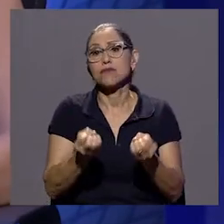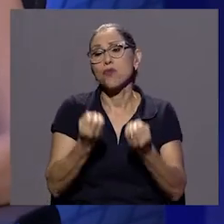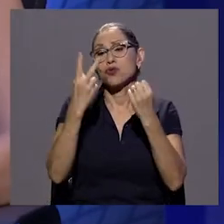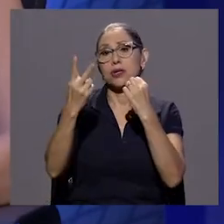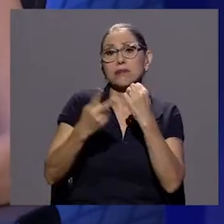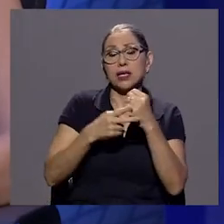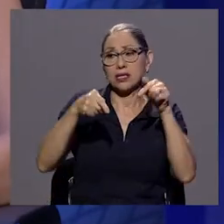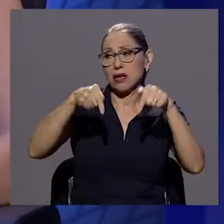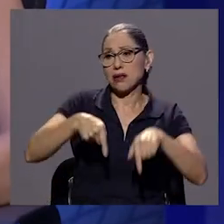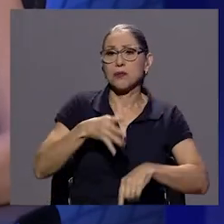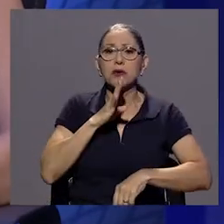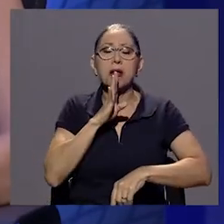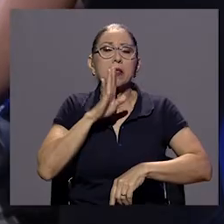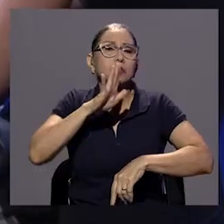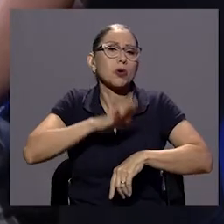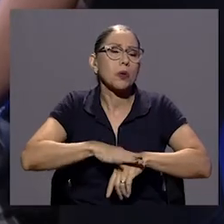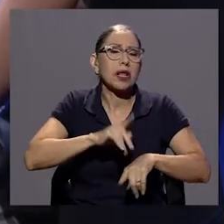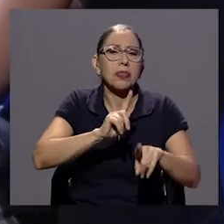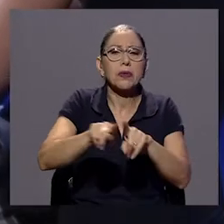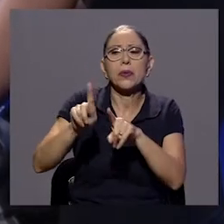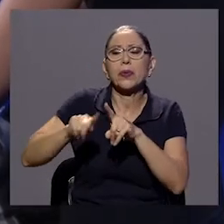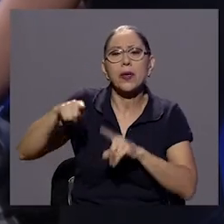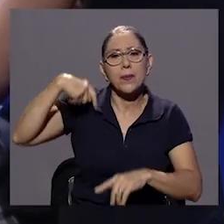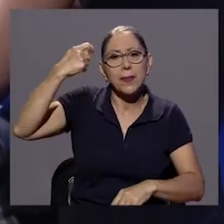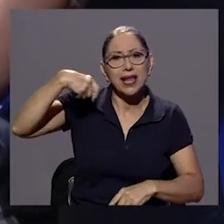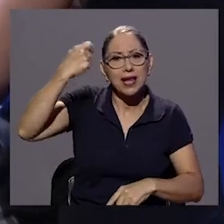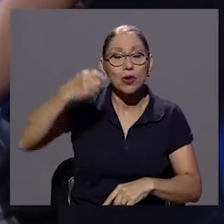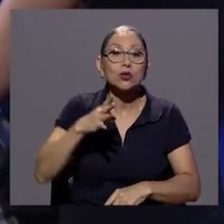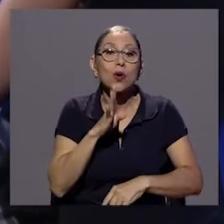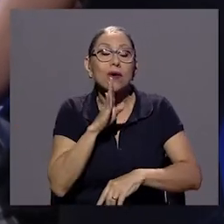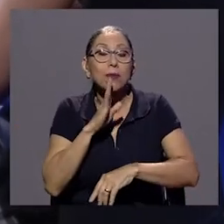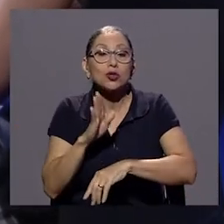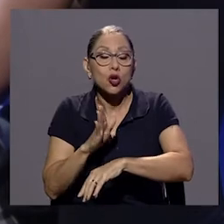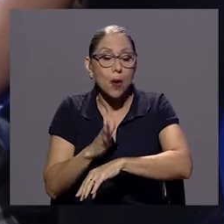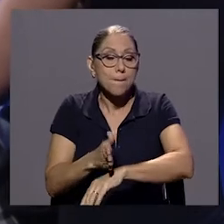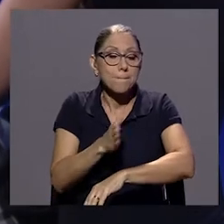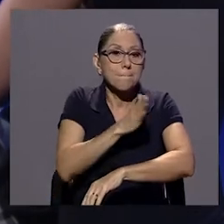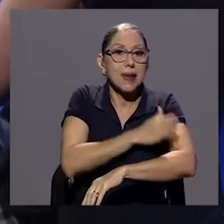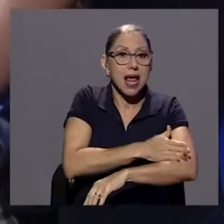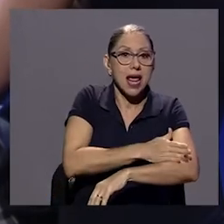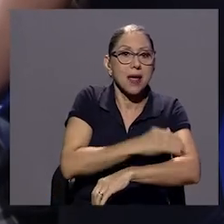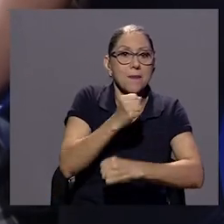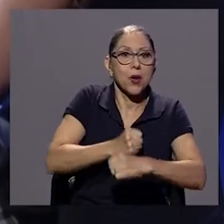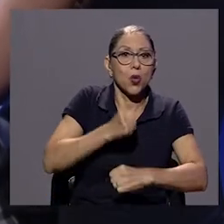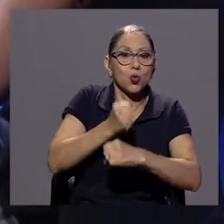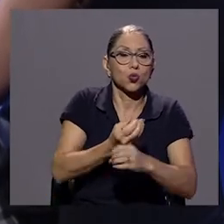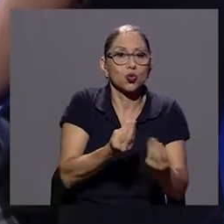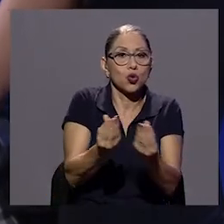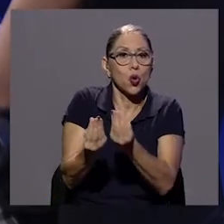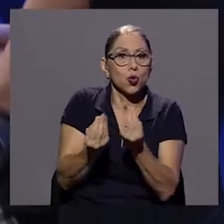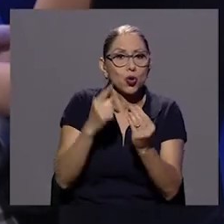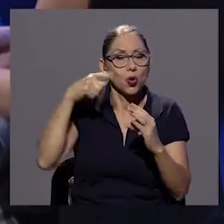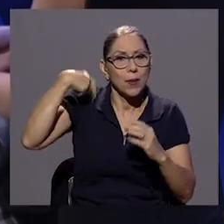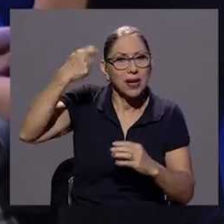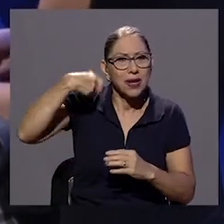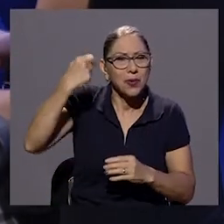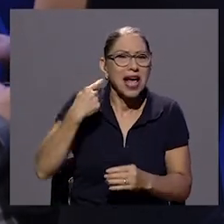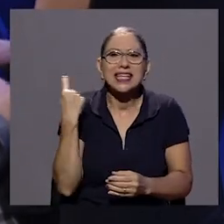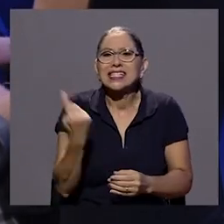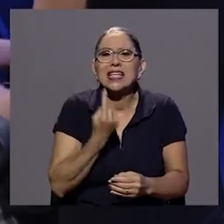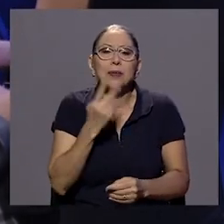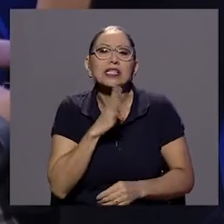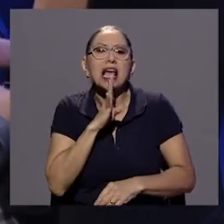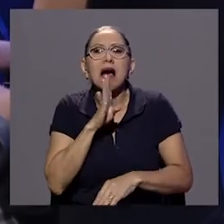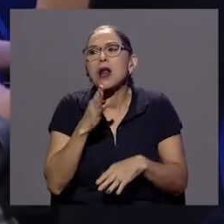veces en este espacio de películas y cuando hablamos de la preproducción de una película pues casi siempre tiene que ver con cómo se